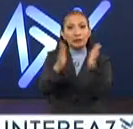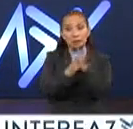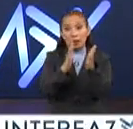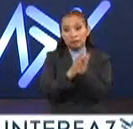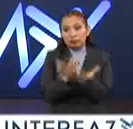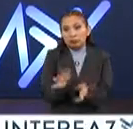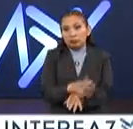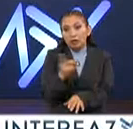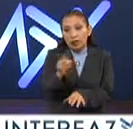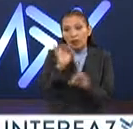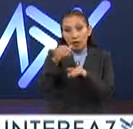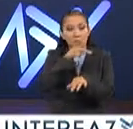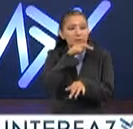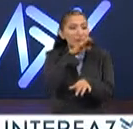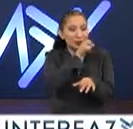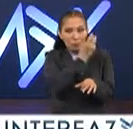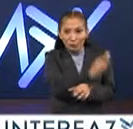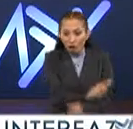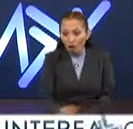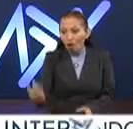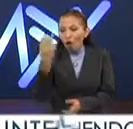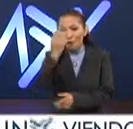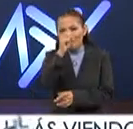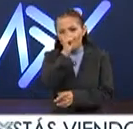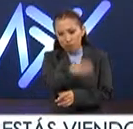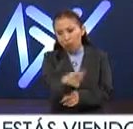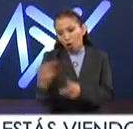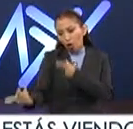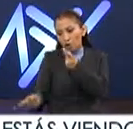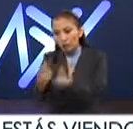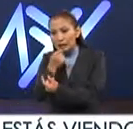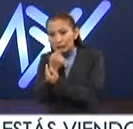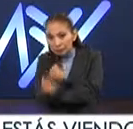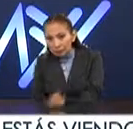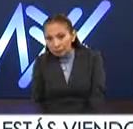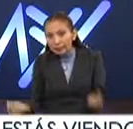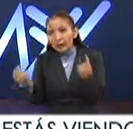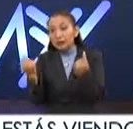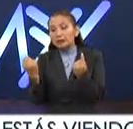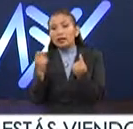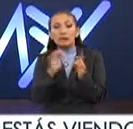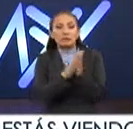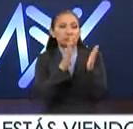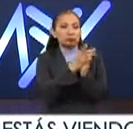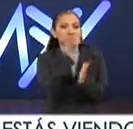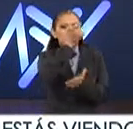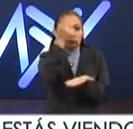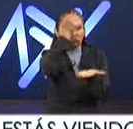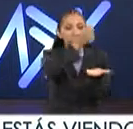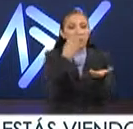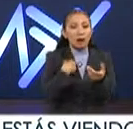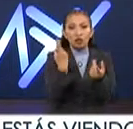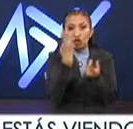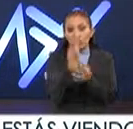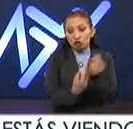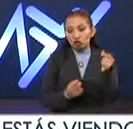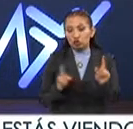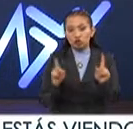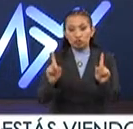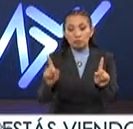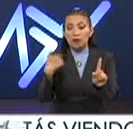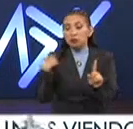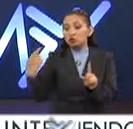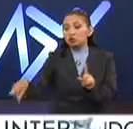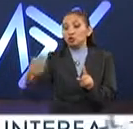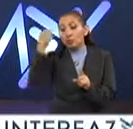pues, van a acudir con sus papás, ¿no?, junto a esta consulta de presupuesto participativo, a expresar sus ideas y